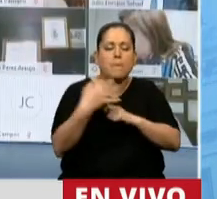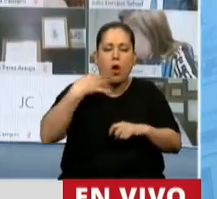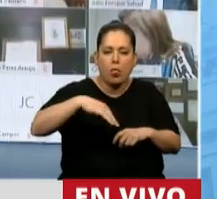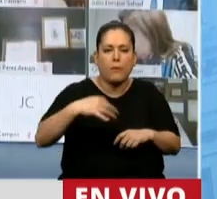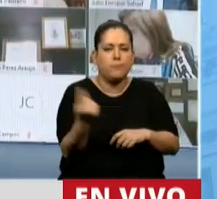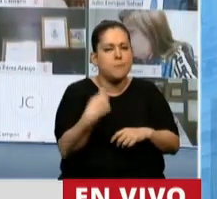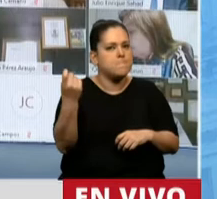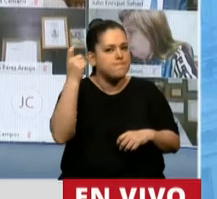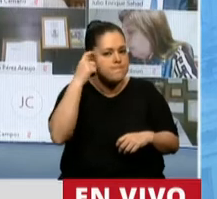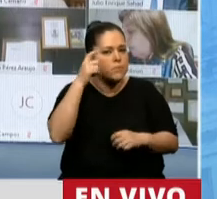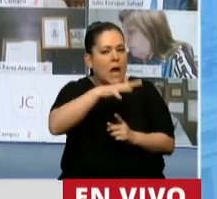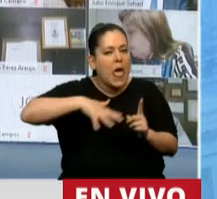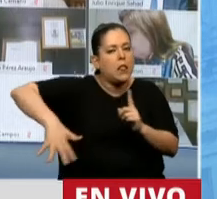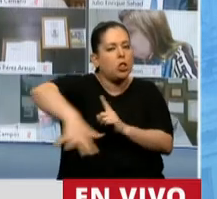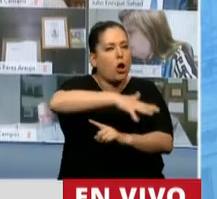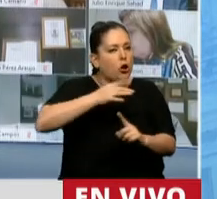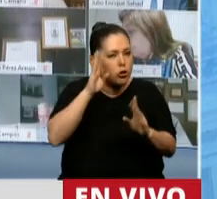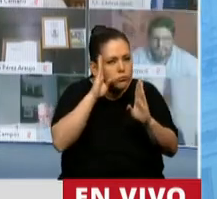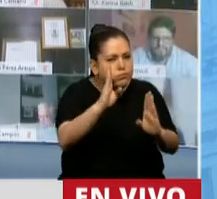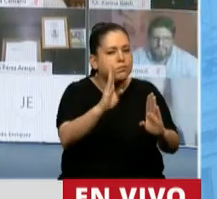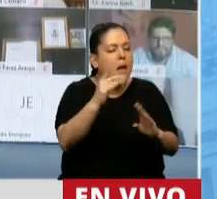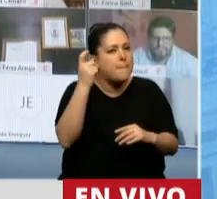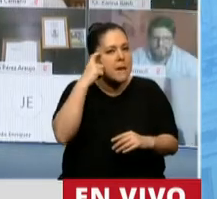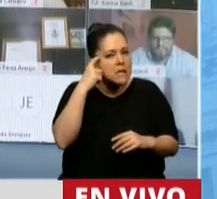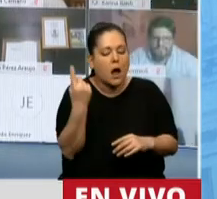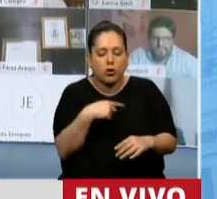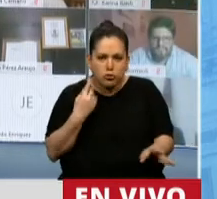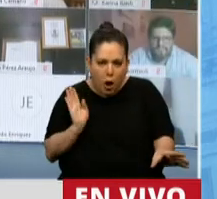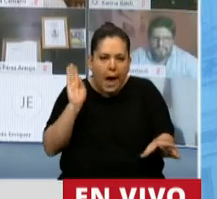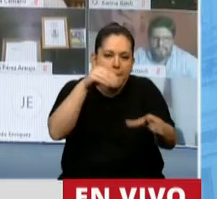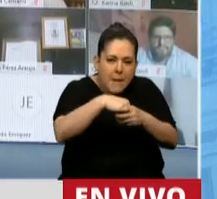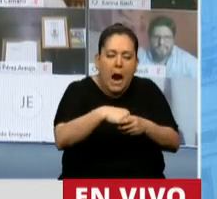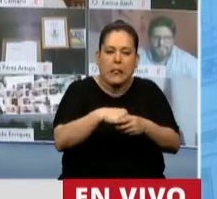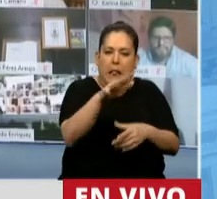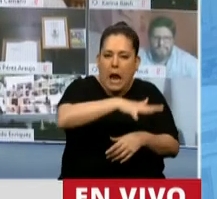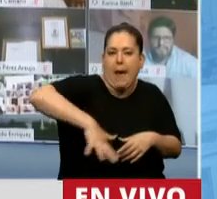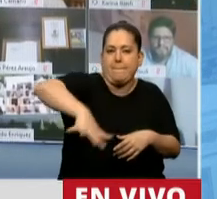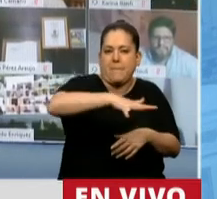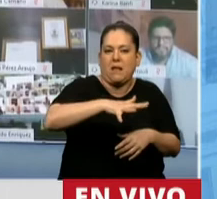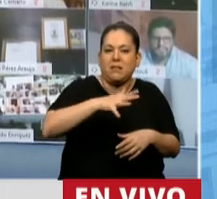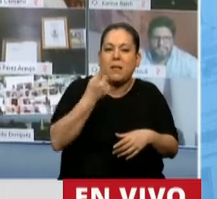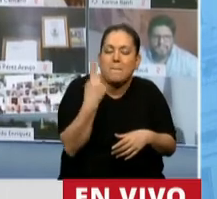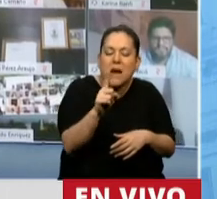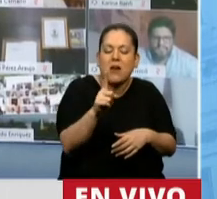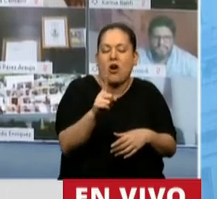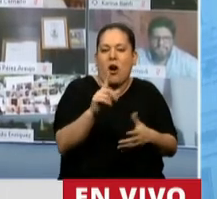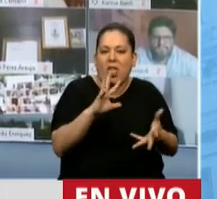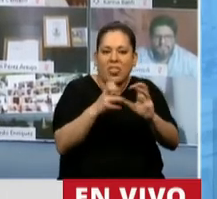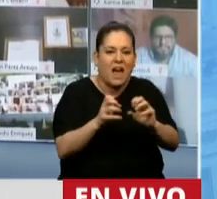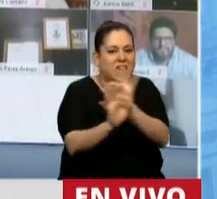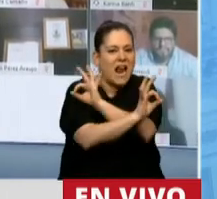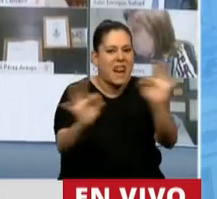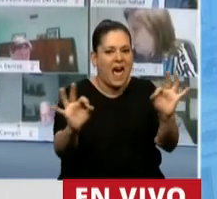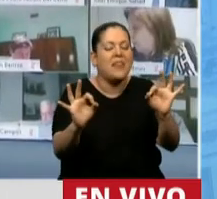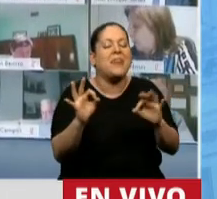relación con el entorno y pensarnos como parte del ambiente sin dañarlo. Es nuestra casa común.